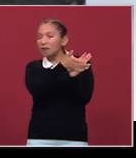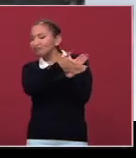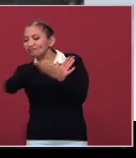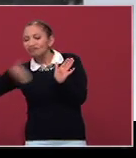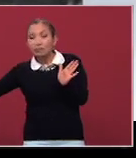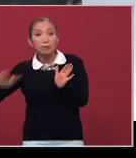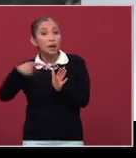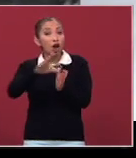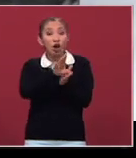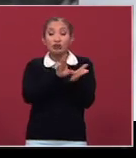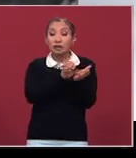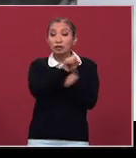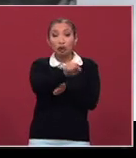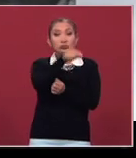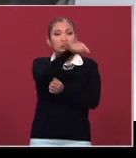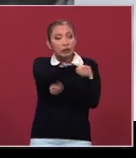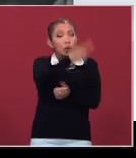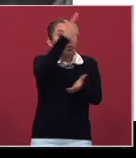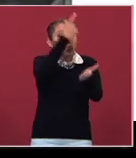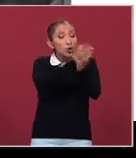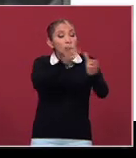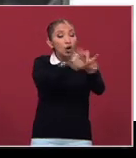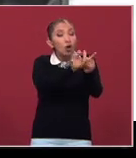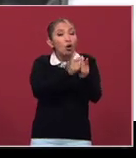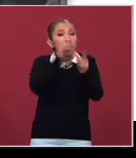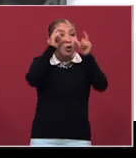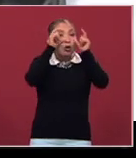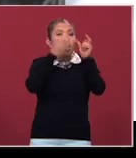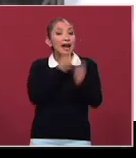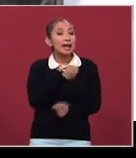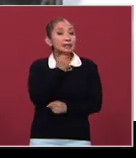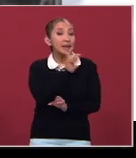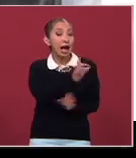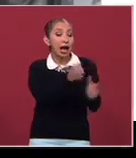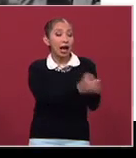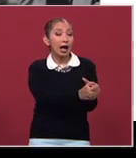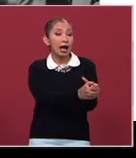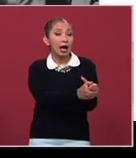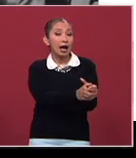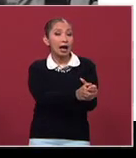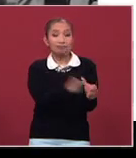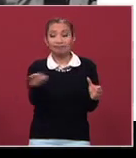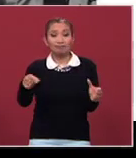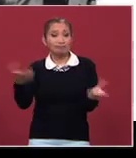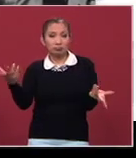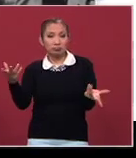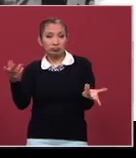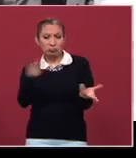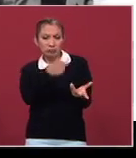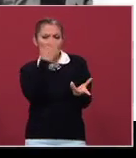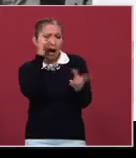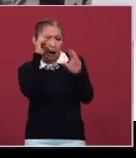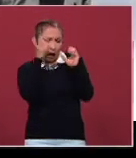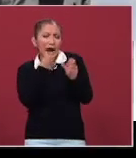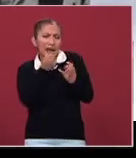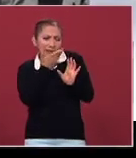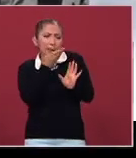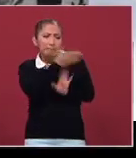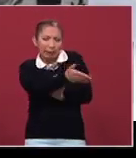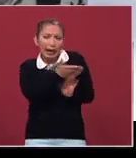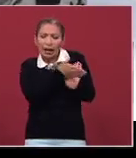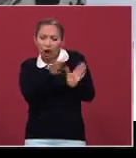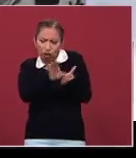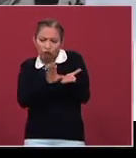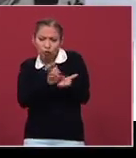el constituyente de Querétaro fue formado únicamente por carrancistas, lo cual no le quita ningún mérito a la constitución que hoy tenemos,